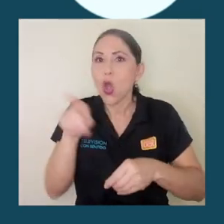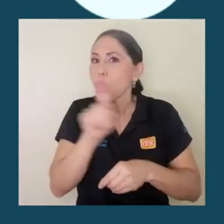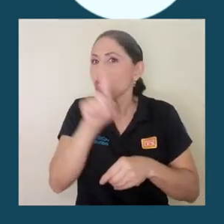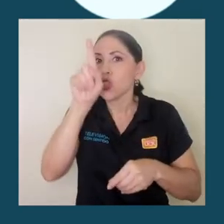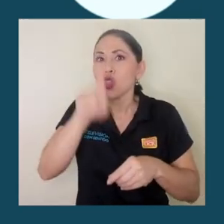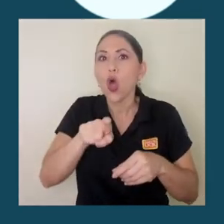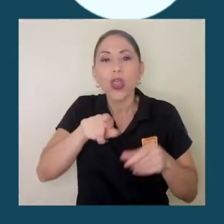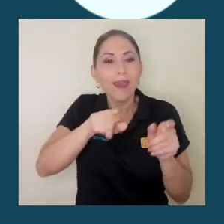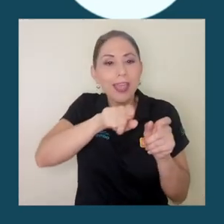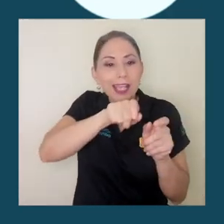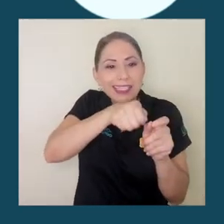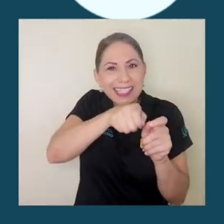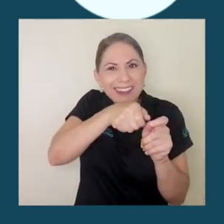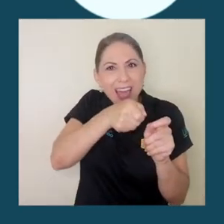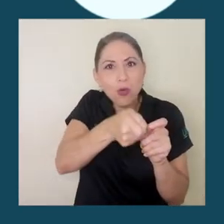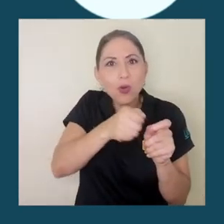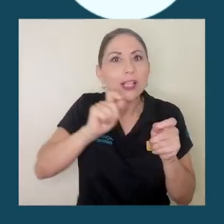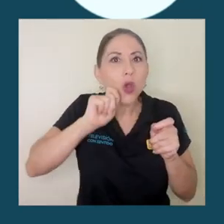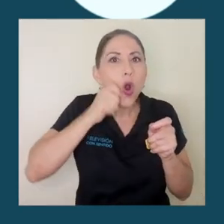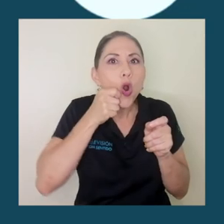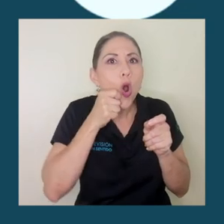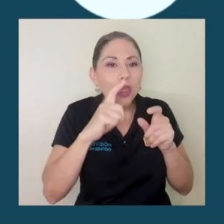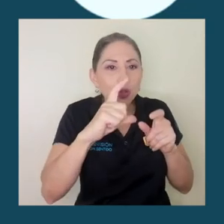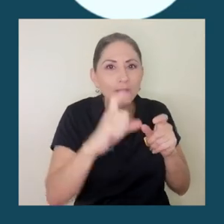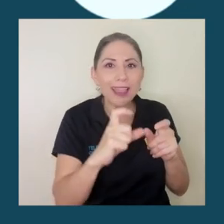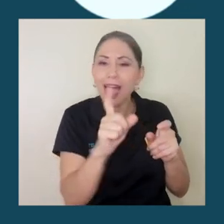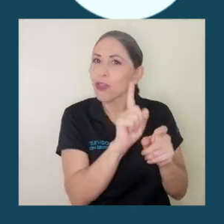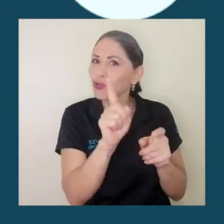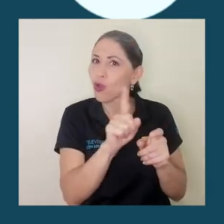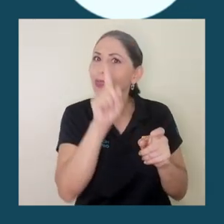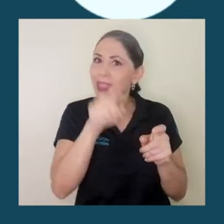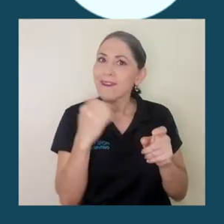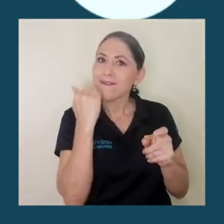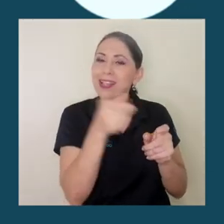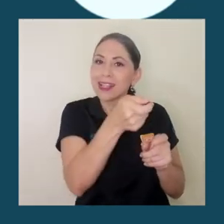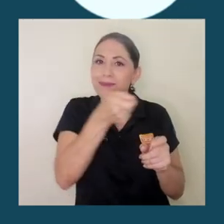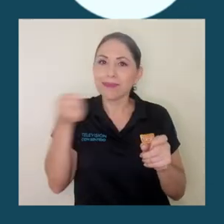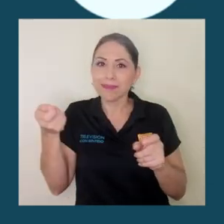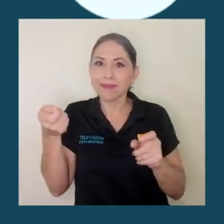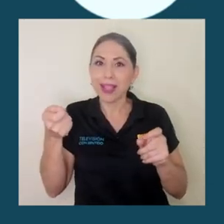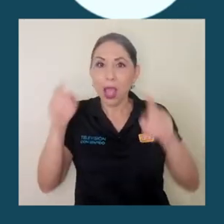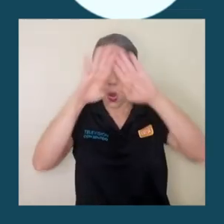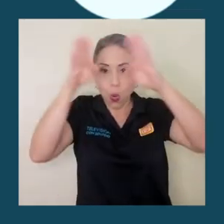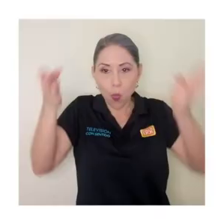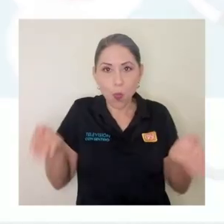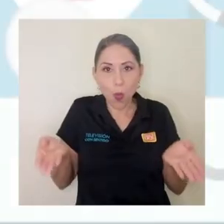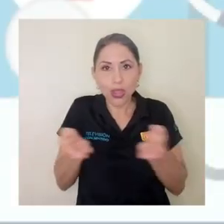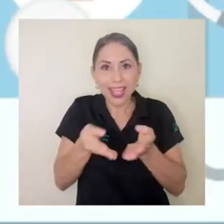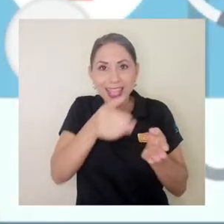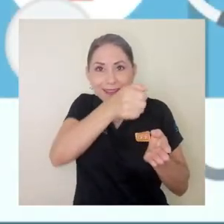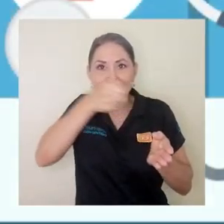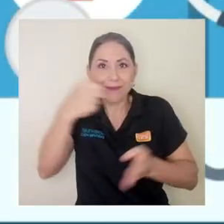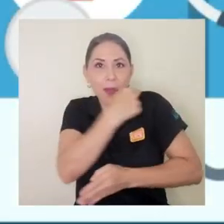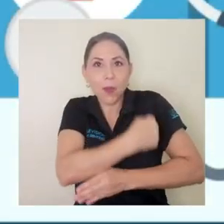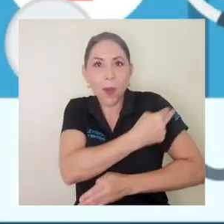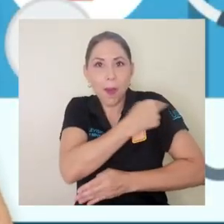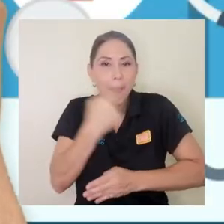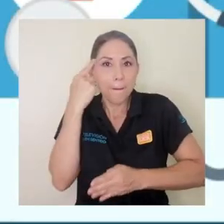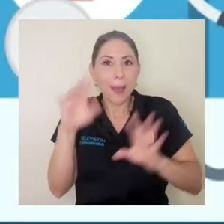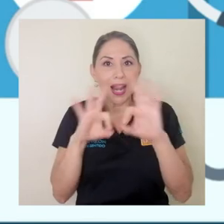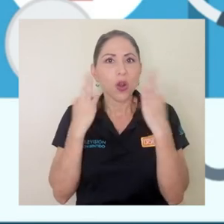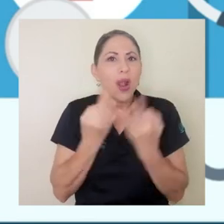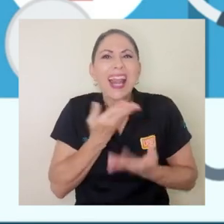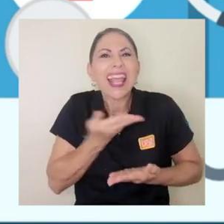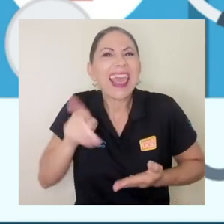como el estado de las demás cosas, no debe contener cerraduras o códigos de candados, ¿qué implementos debe tener un